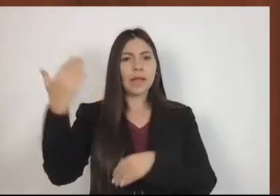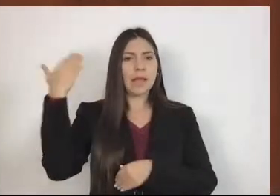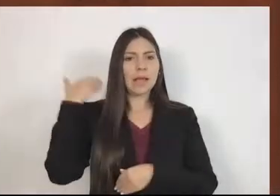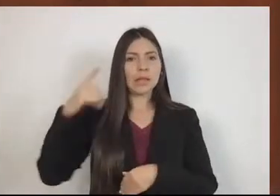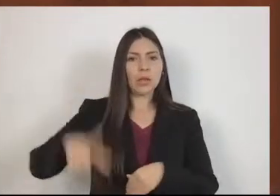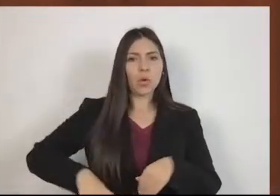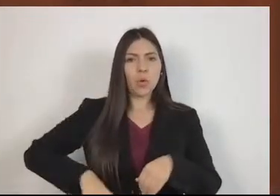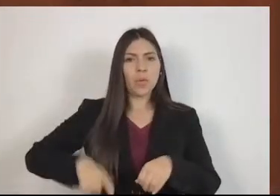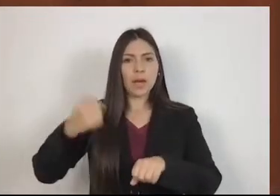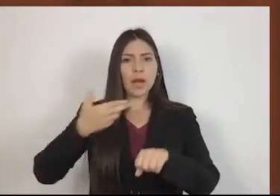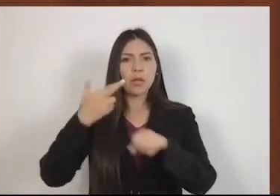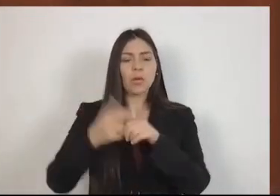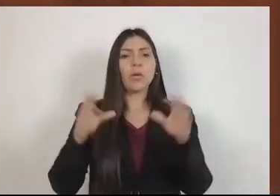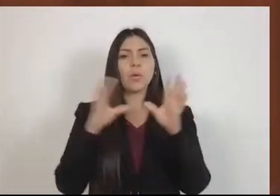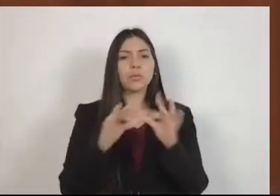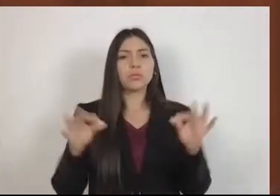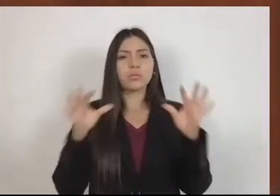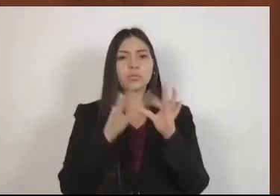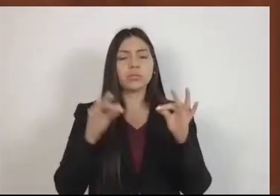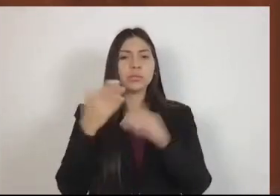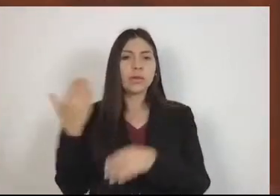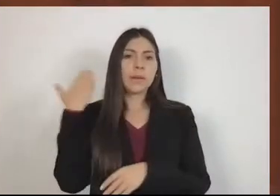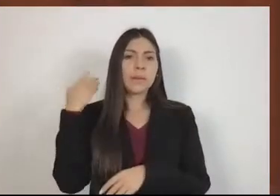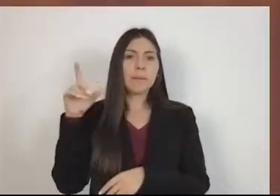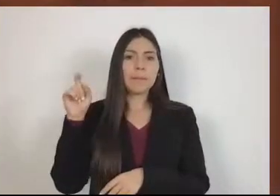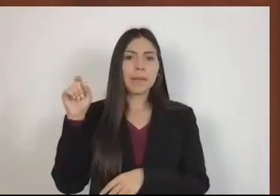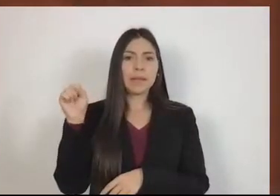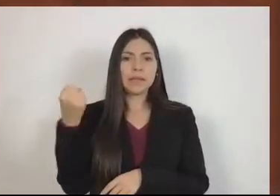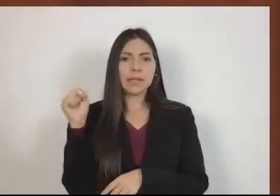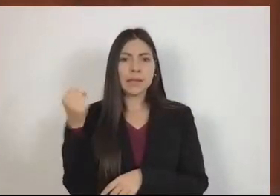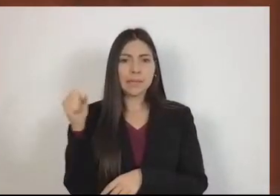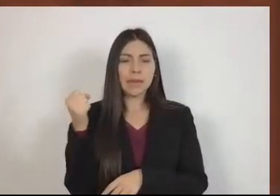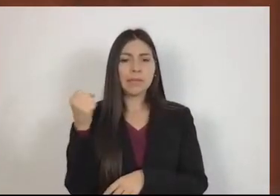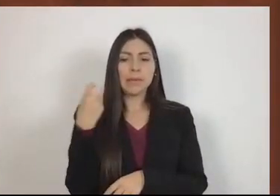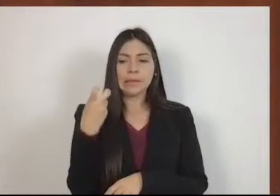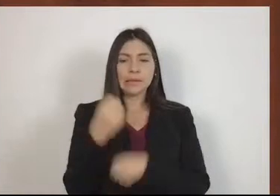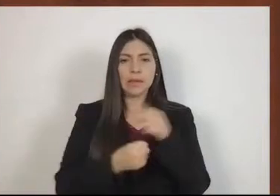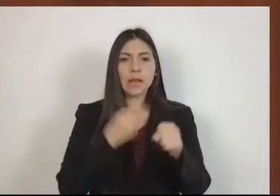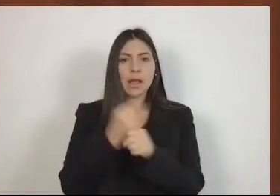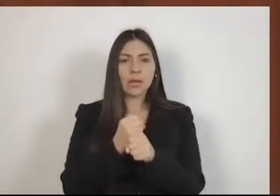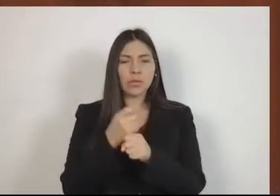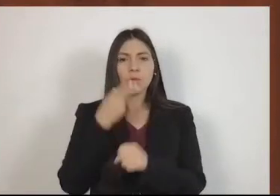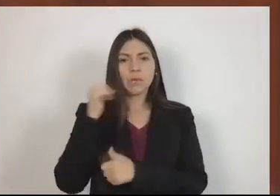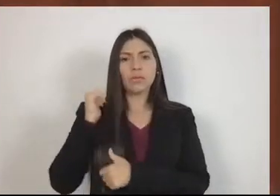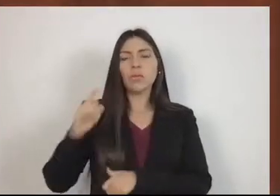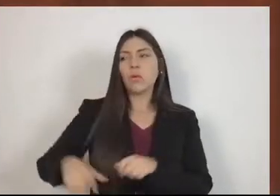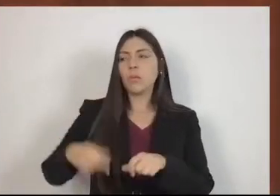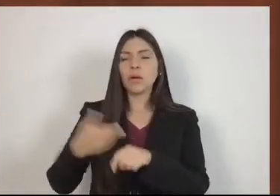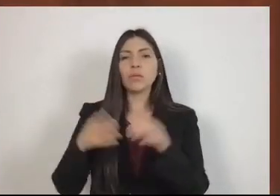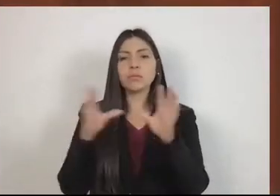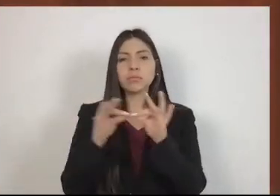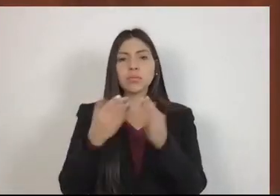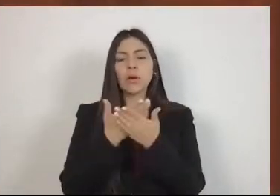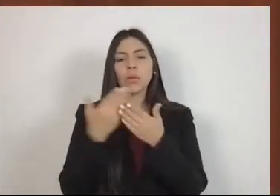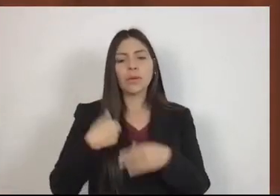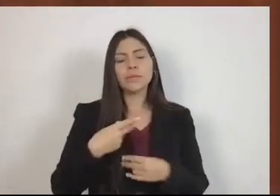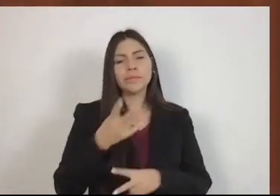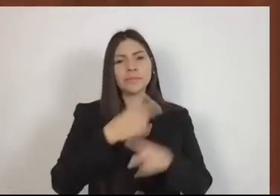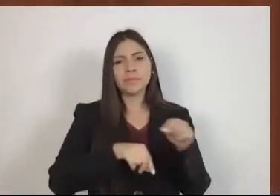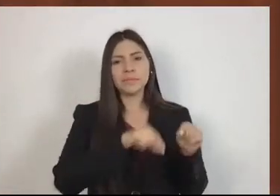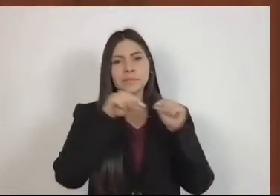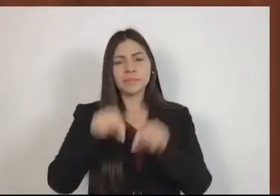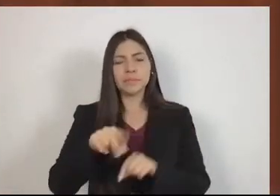mexiquenses el pasado 20 de septiembre del presente año. El Estado de México está